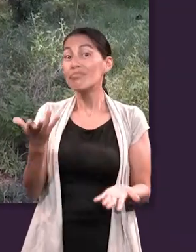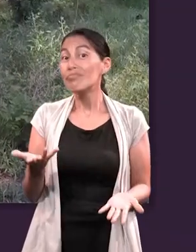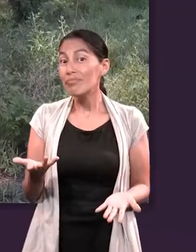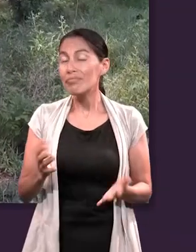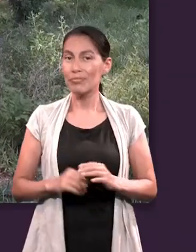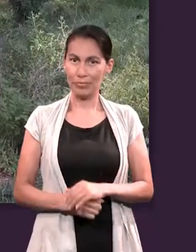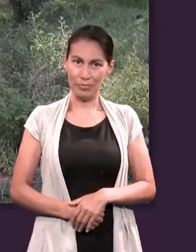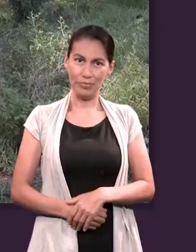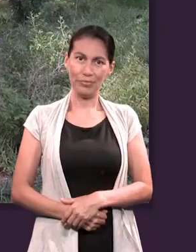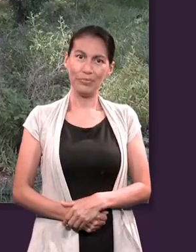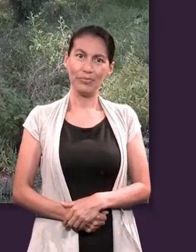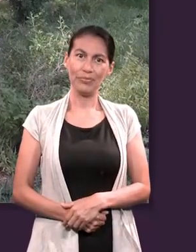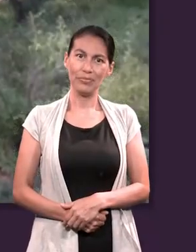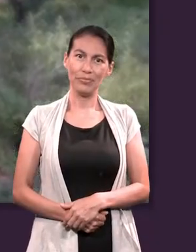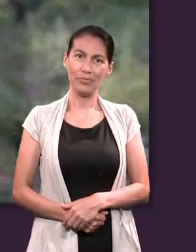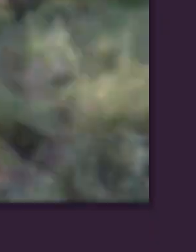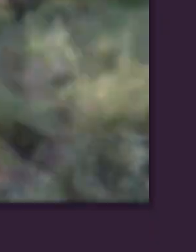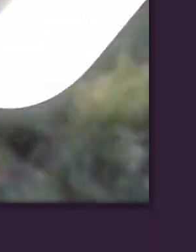Esto dice un islamio.